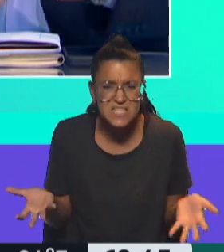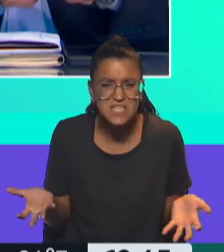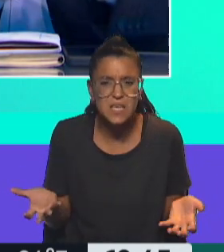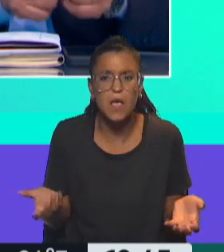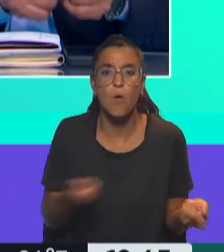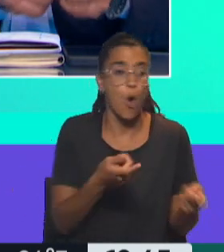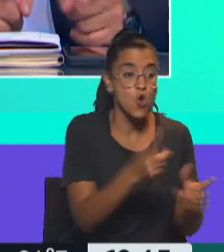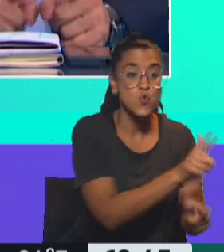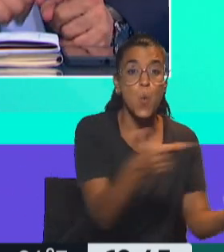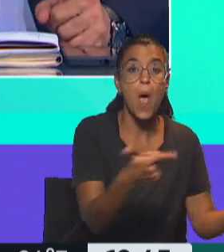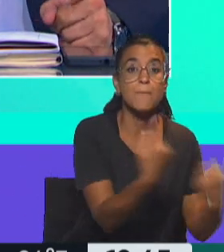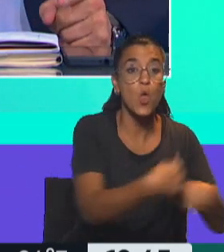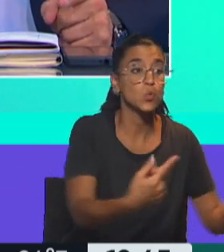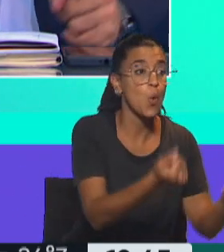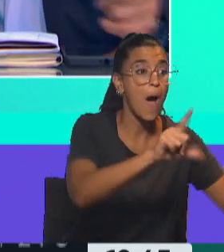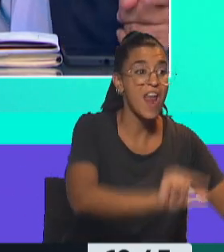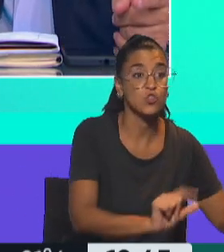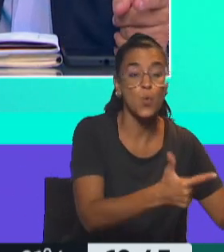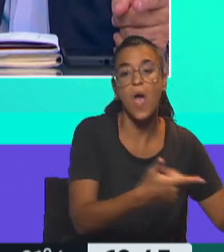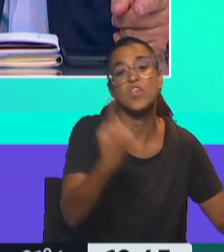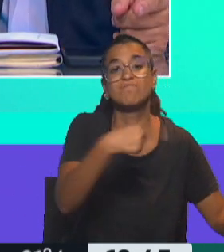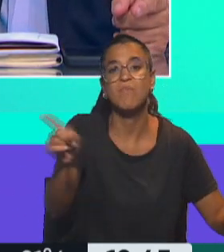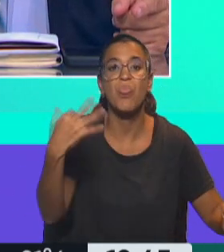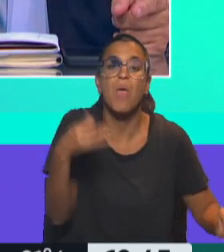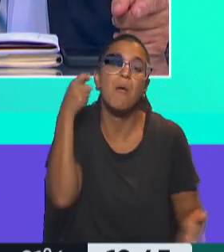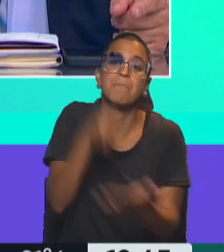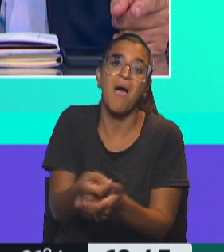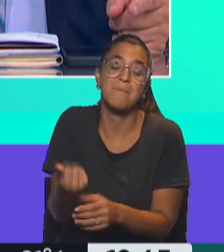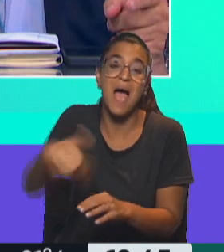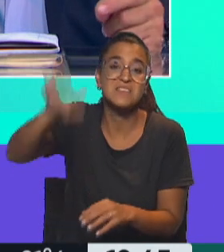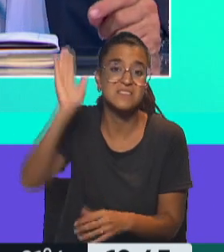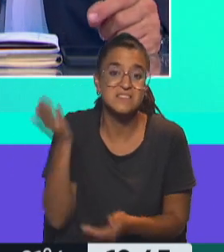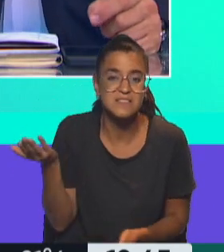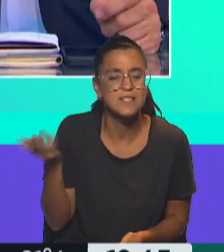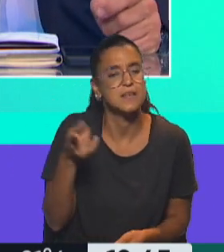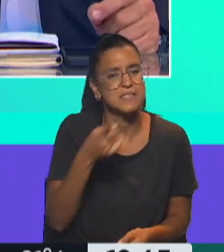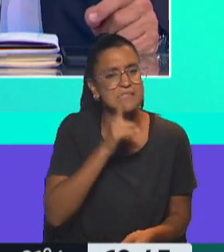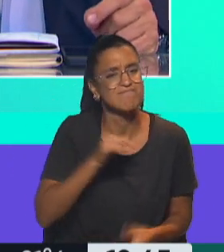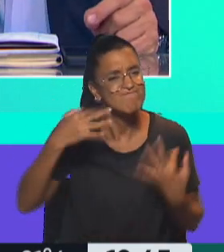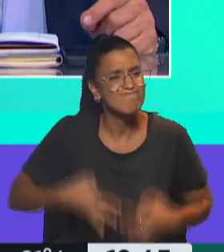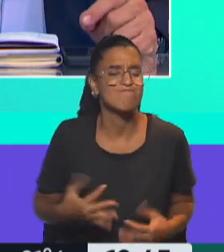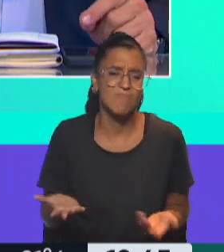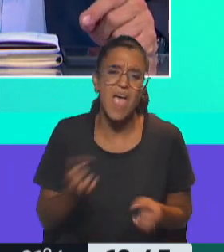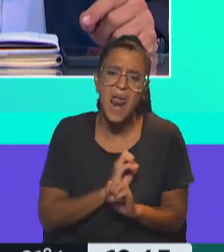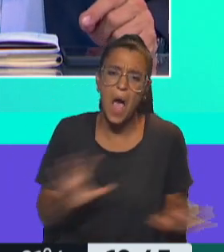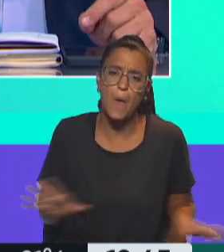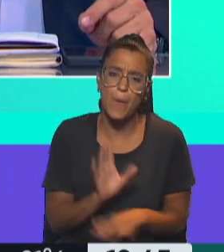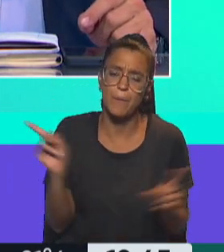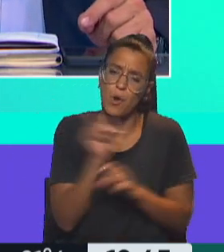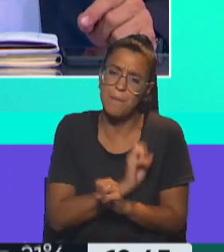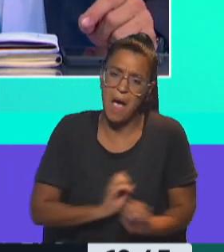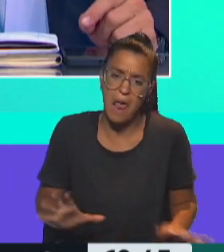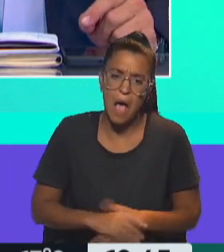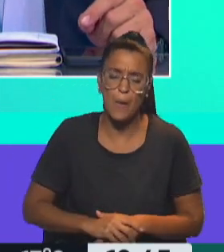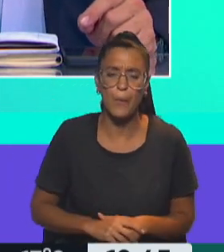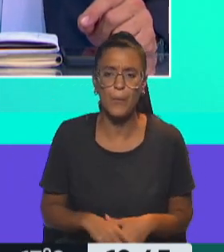provocan el desabastecimiento del producto barato para obligarte a comprar el más caro. Me parece que es muy serio el problema. Y bueno, está el